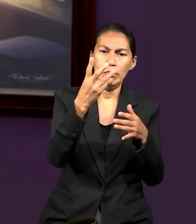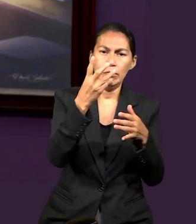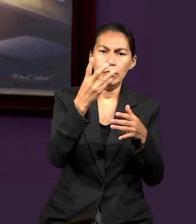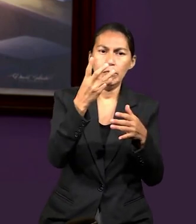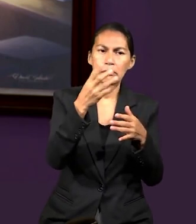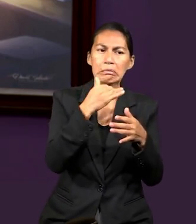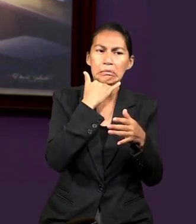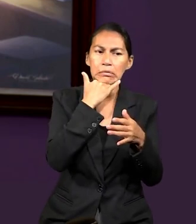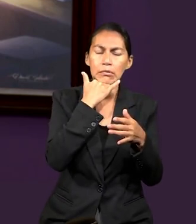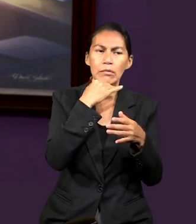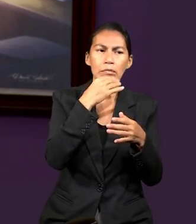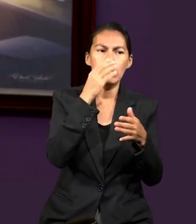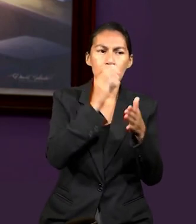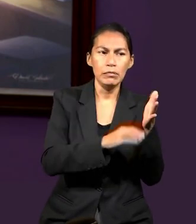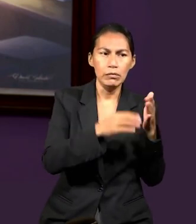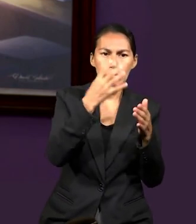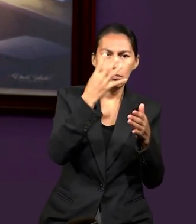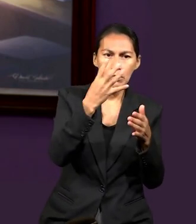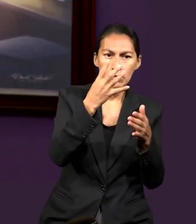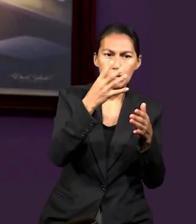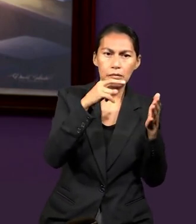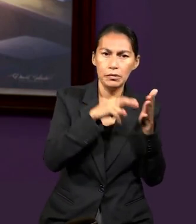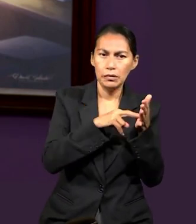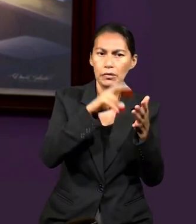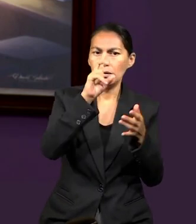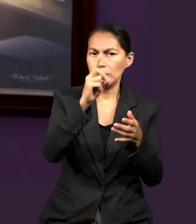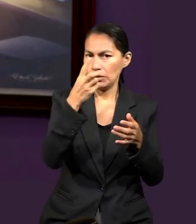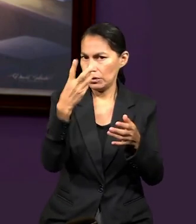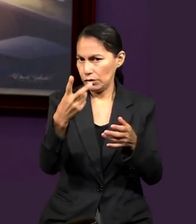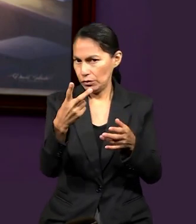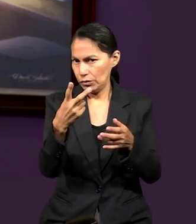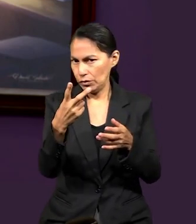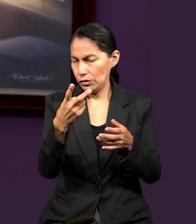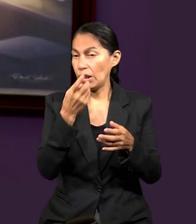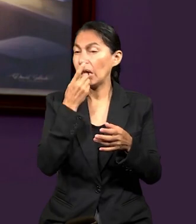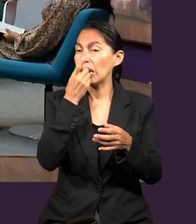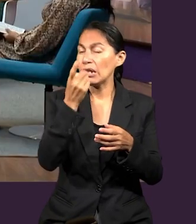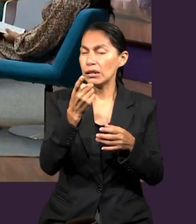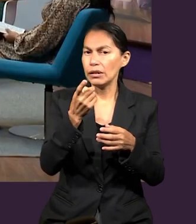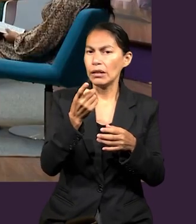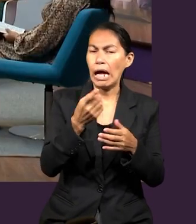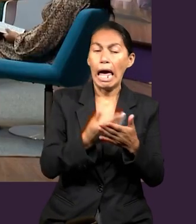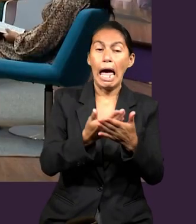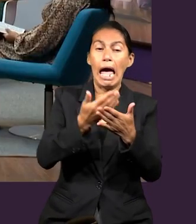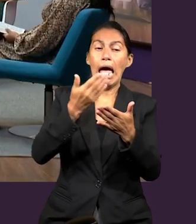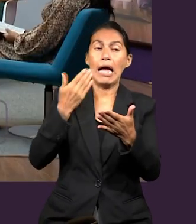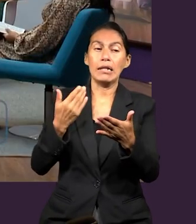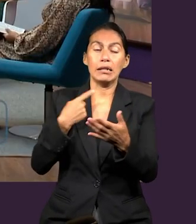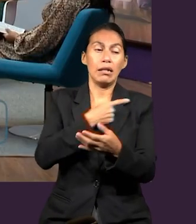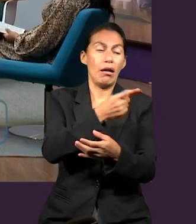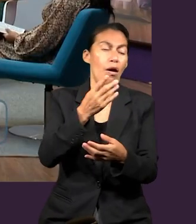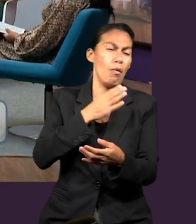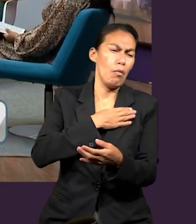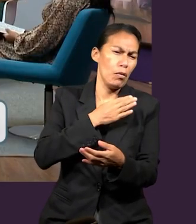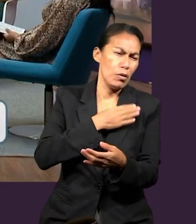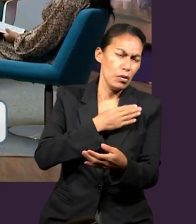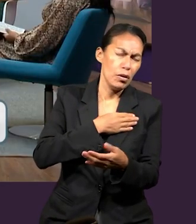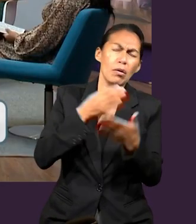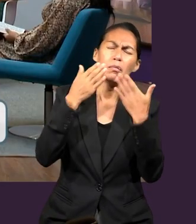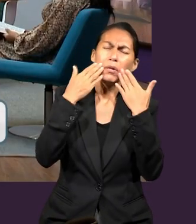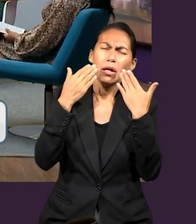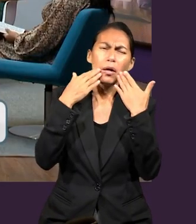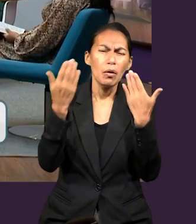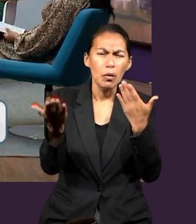en Efesios 3, perdón, 4 y 32, dice, Antes sed